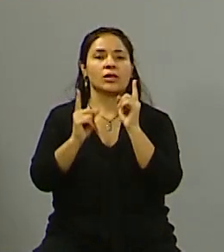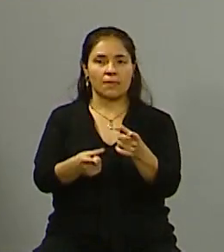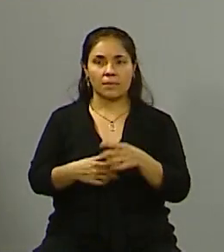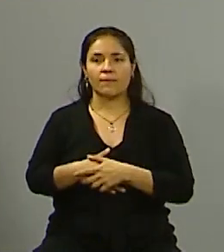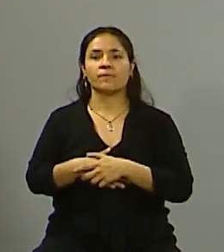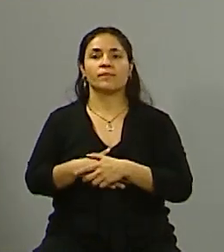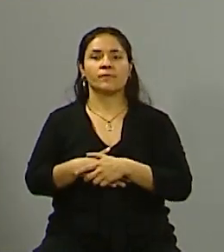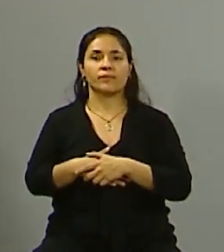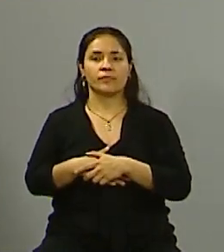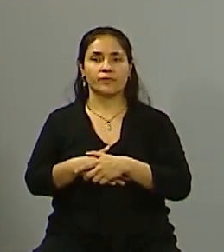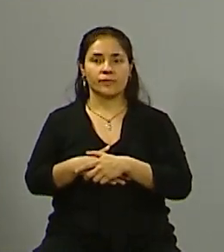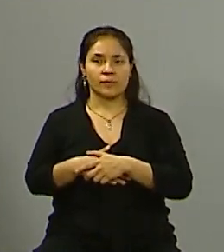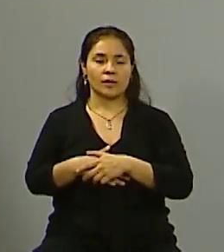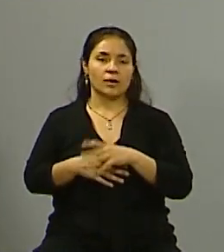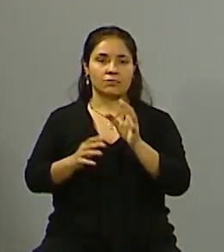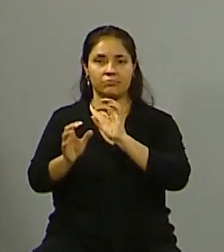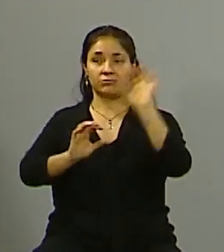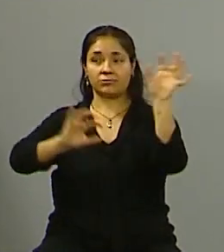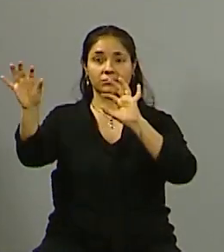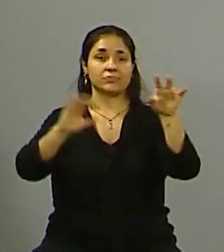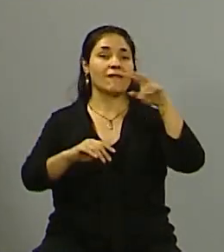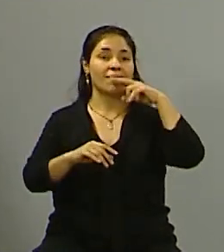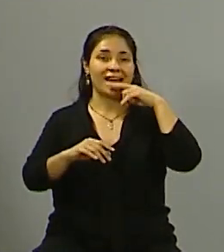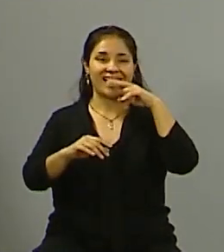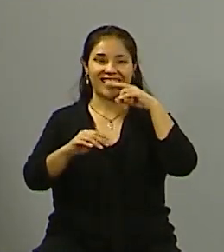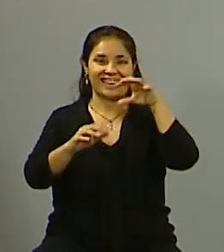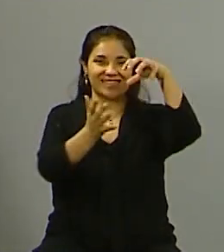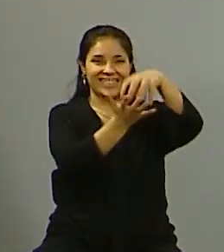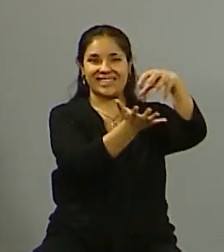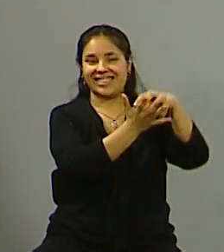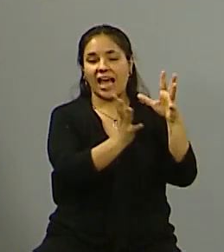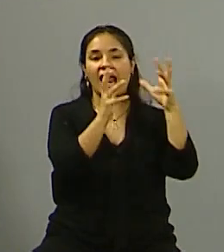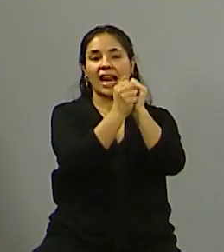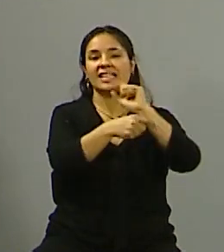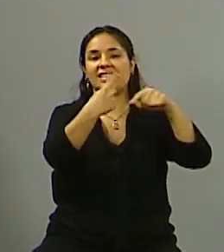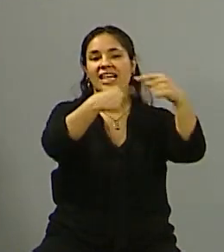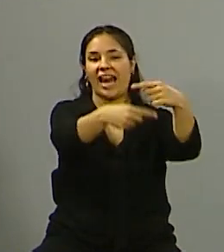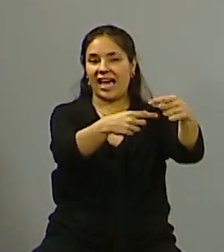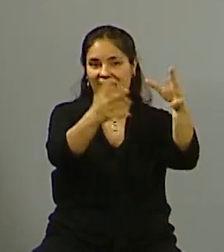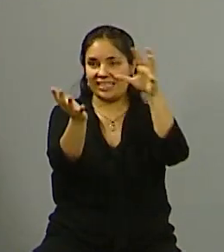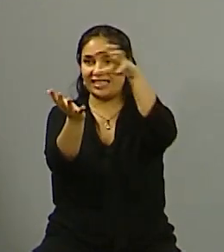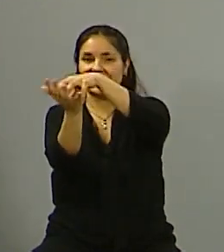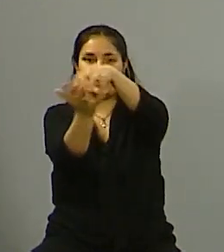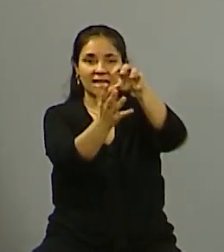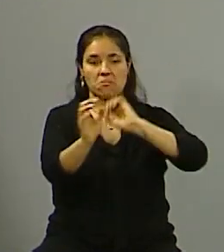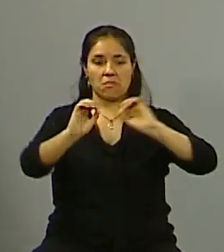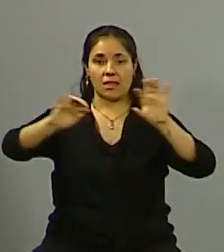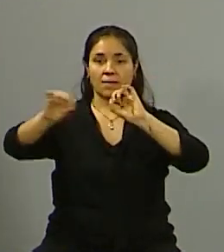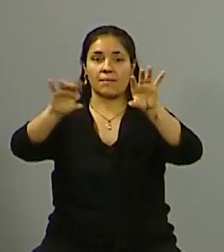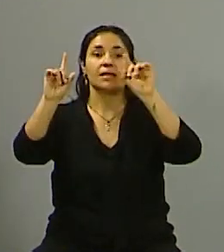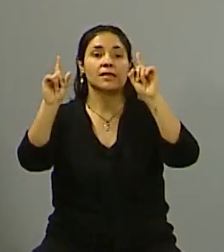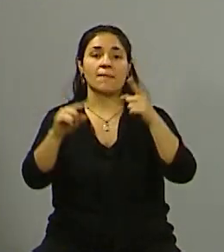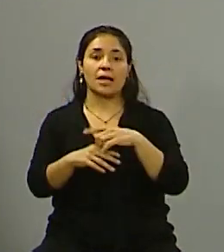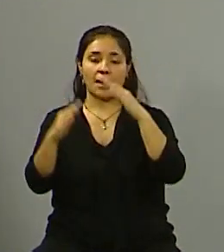separamos en los puntos verdes que podemos tener en los distintos espacios públicos del departamento, sino que también lo hace el vecino en su